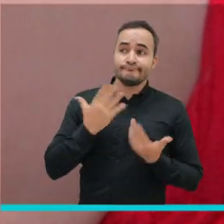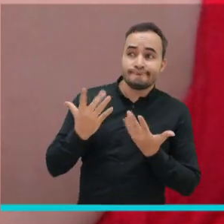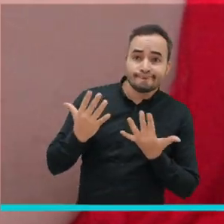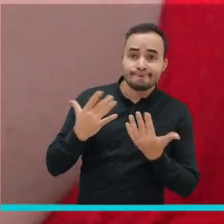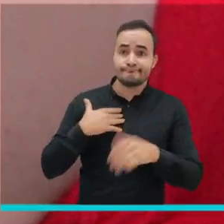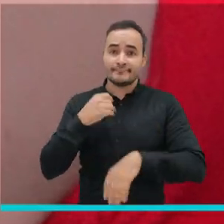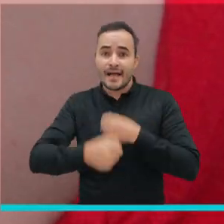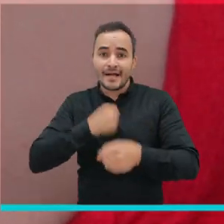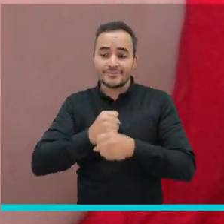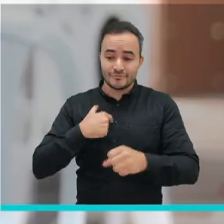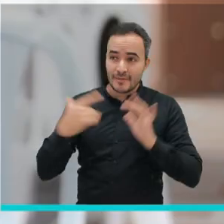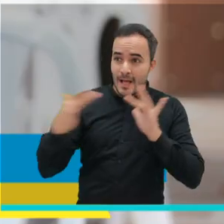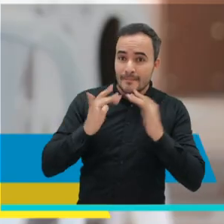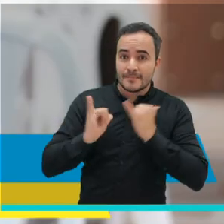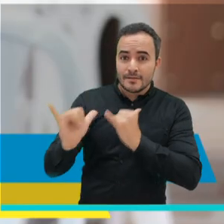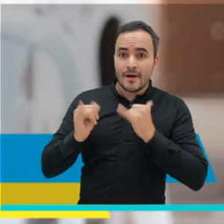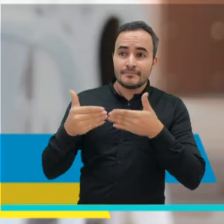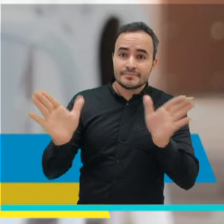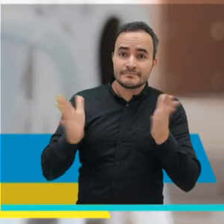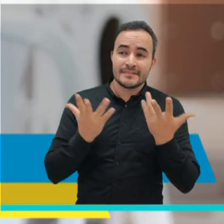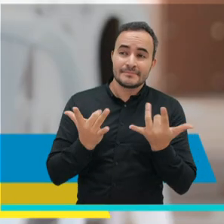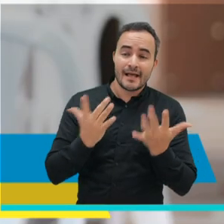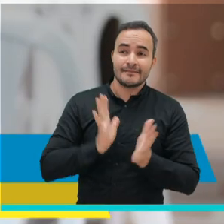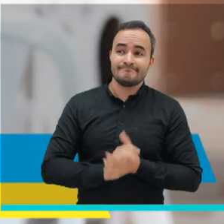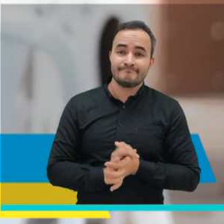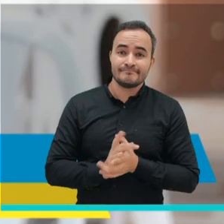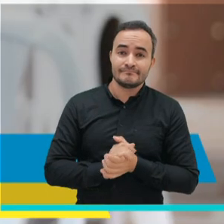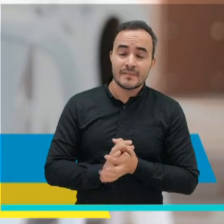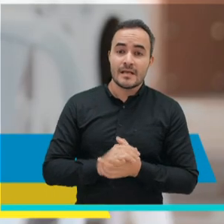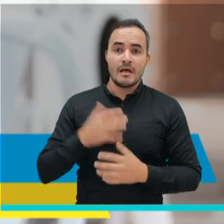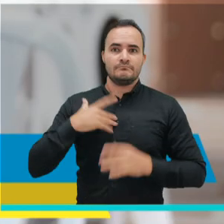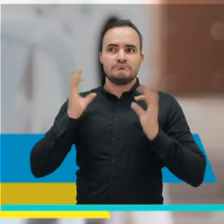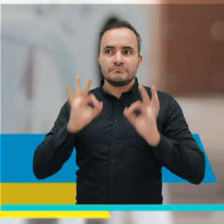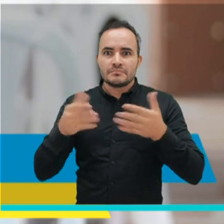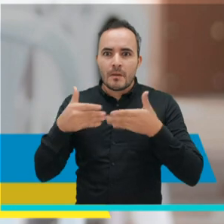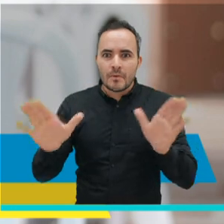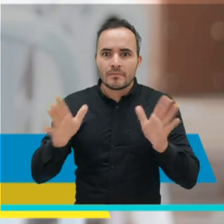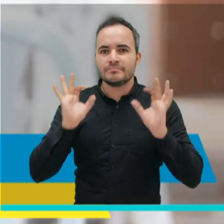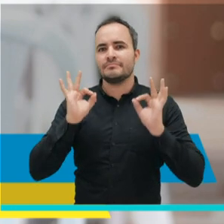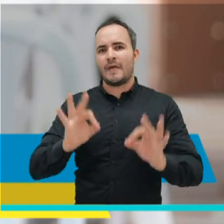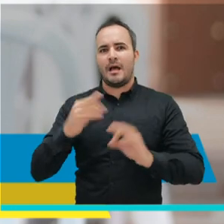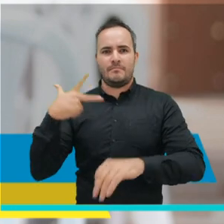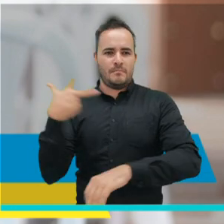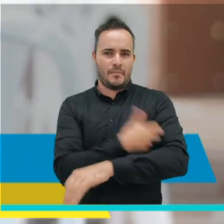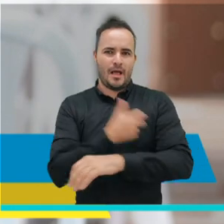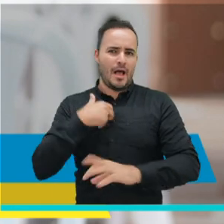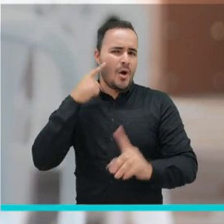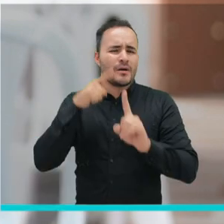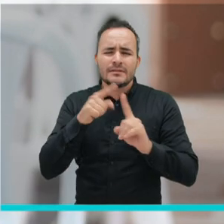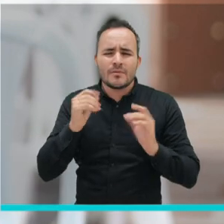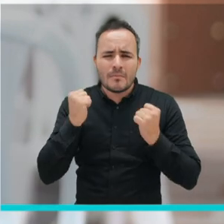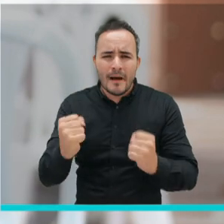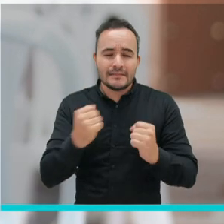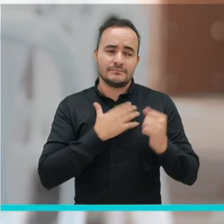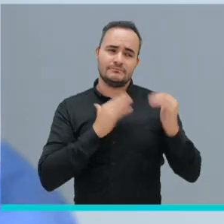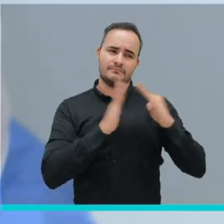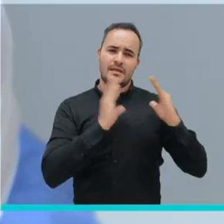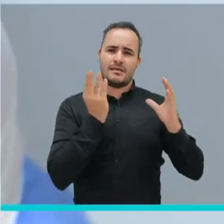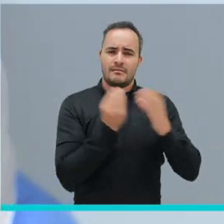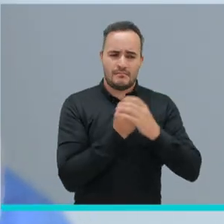Estaba esperando que llegara el momento de vacunarme por una sola razón, quiero estar tranquilo y poder convivir con mis